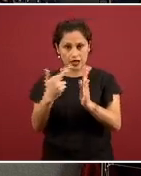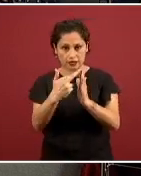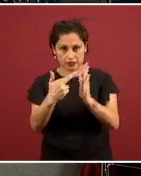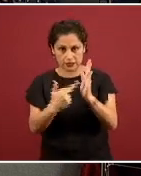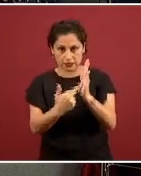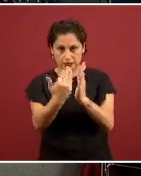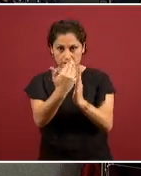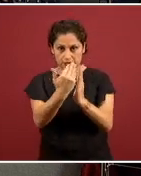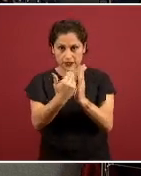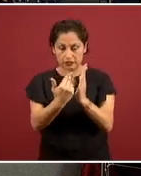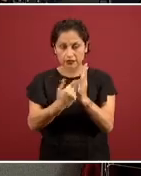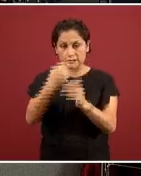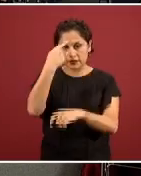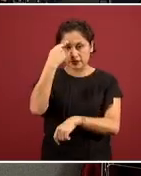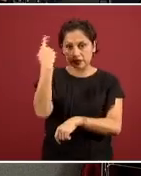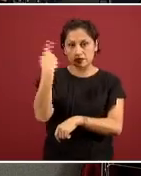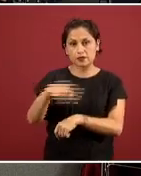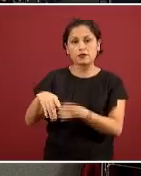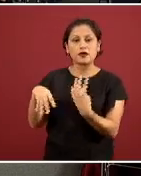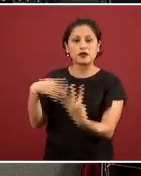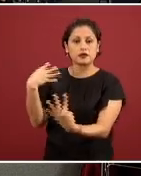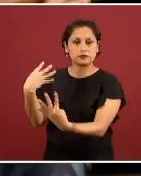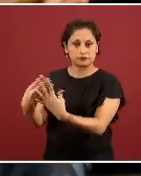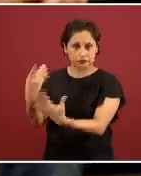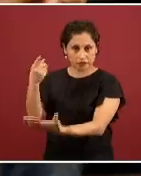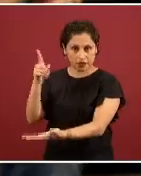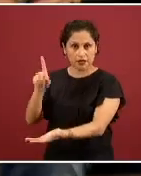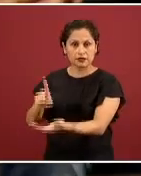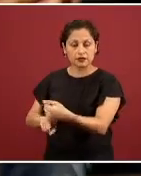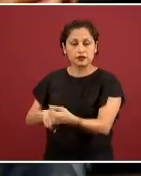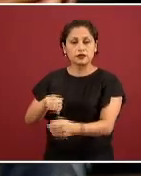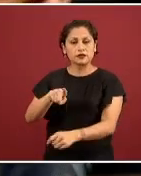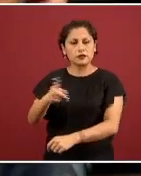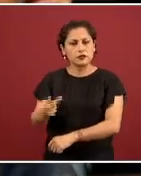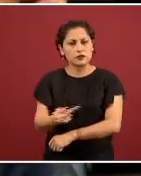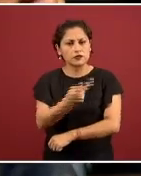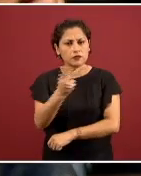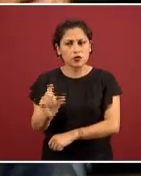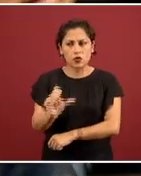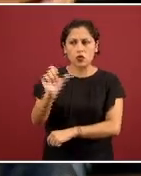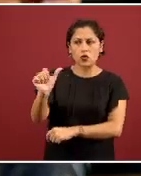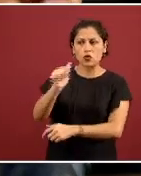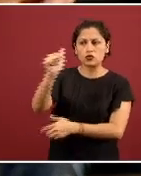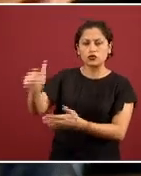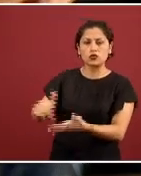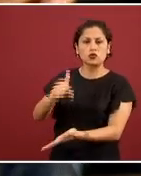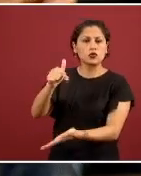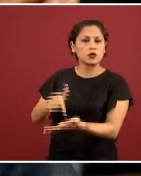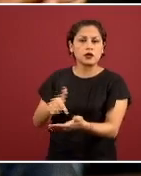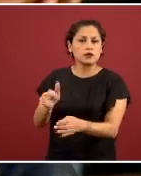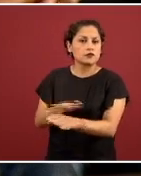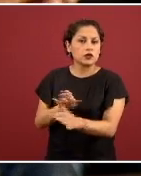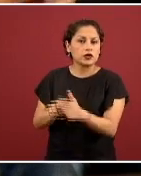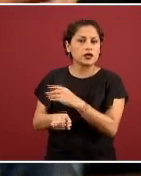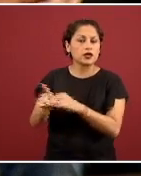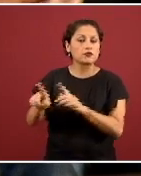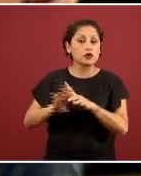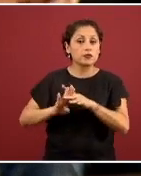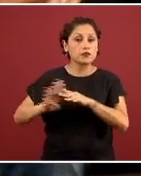centros de reclusión social, pero ya hay lo mismo también para otros lugares donde están recluidas personas, como las estancias migratorias,